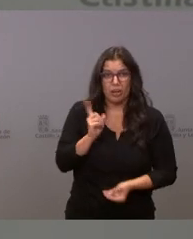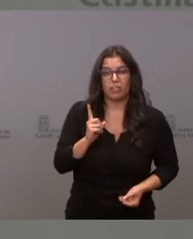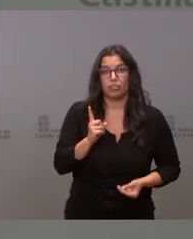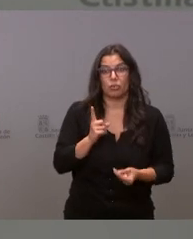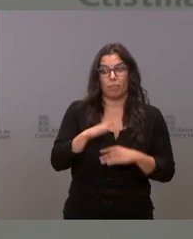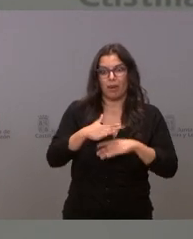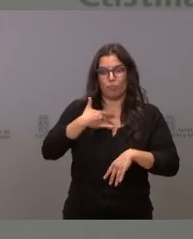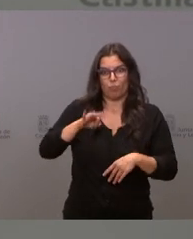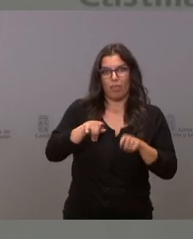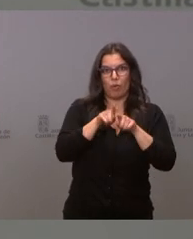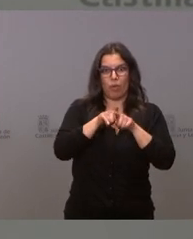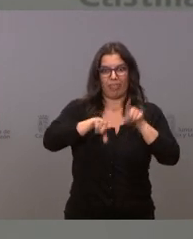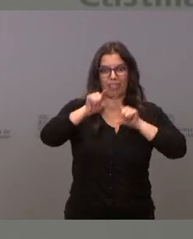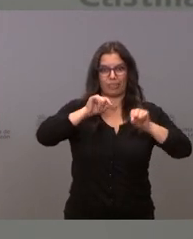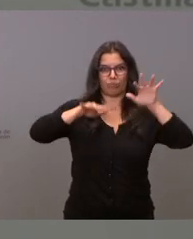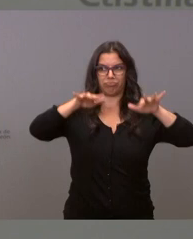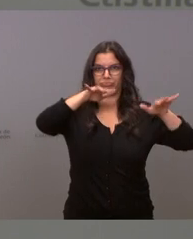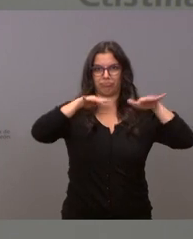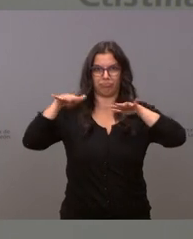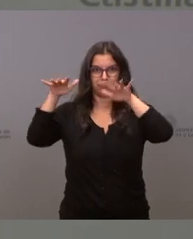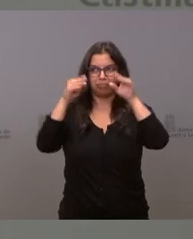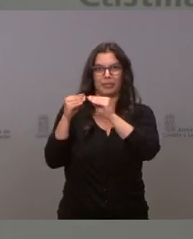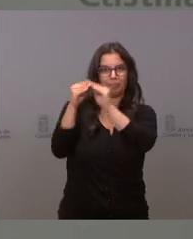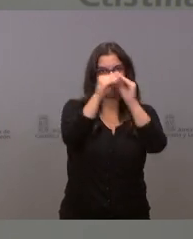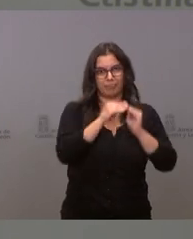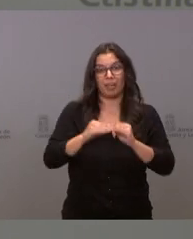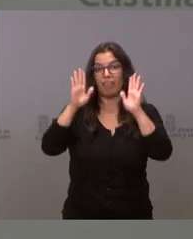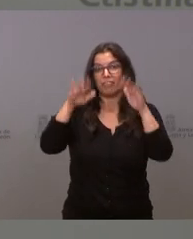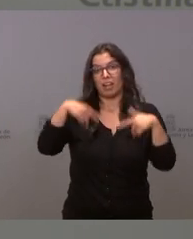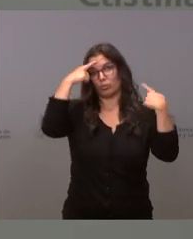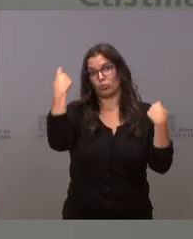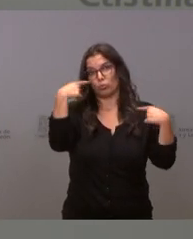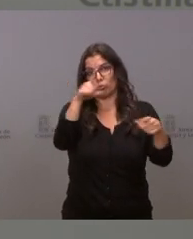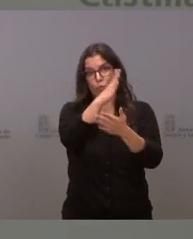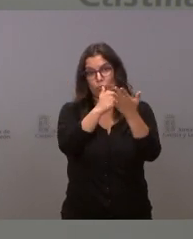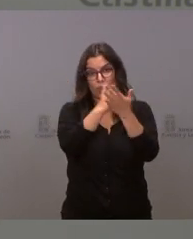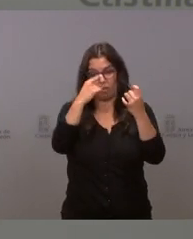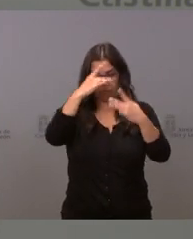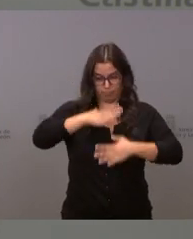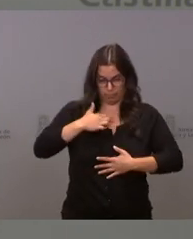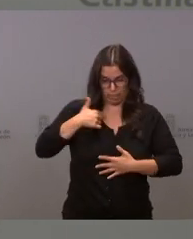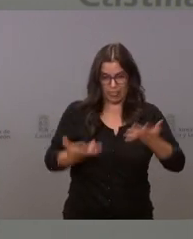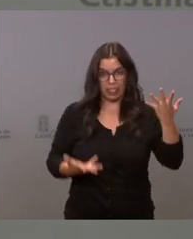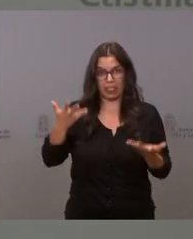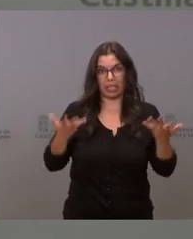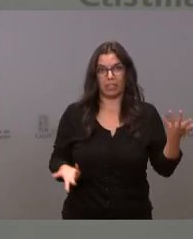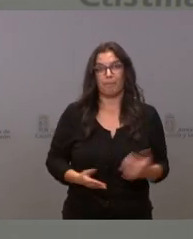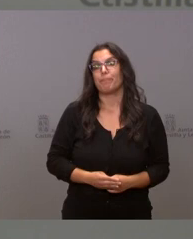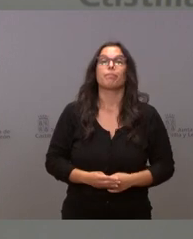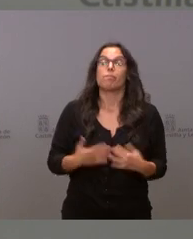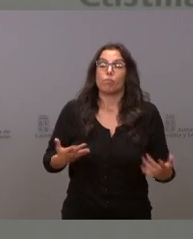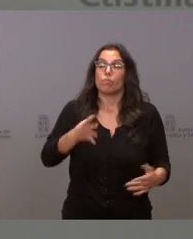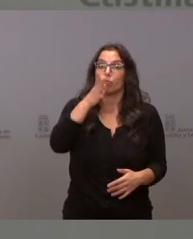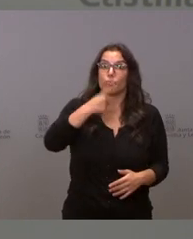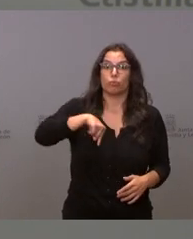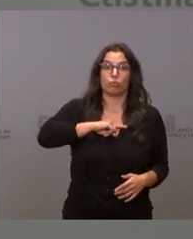armonizar la toma de decisiones en esta situación y deja a la comunidad en una situación de inseguridad jurídica. Por esa razón nosotros